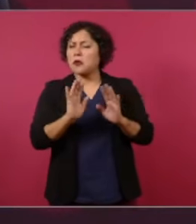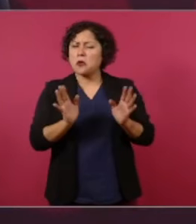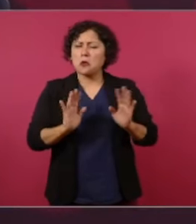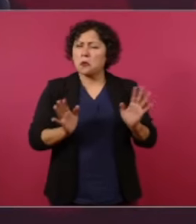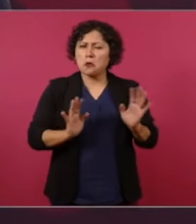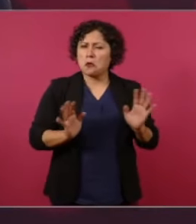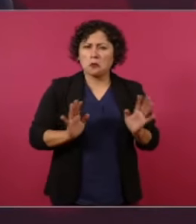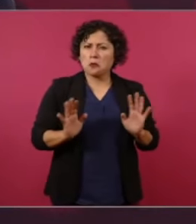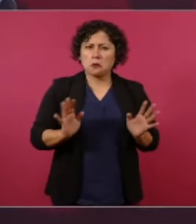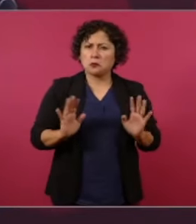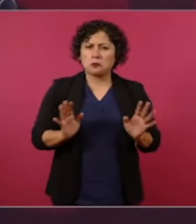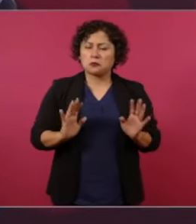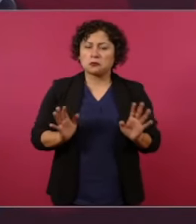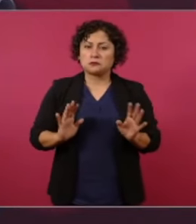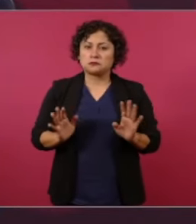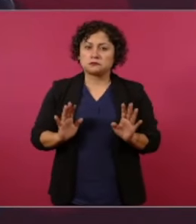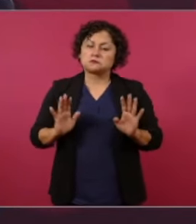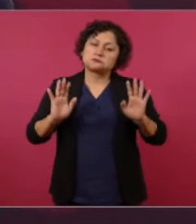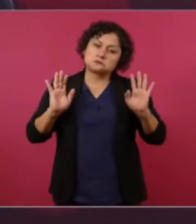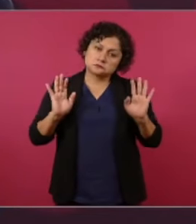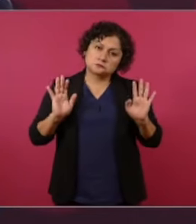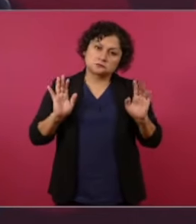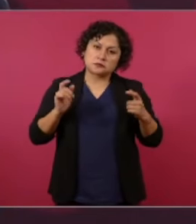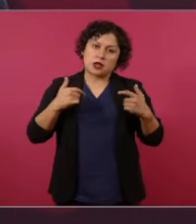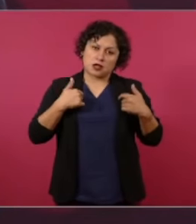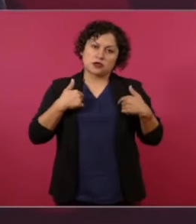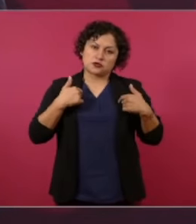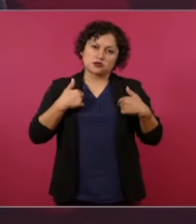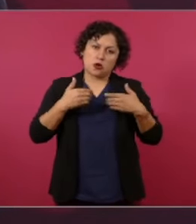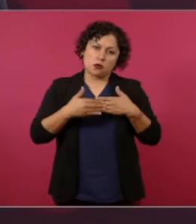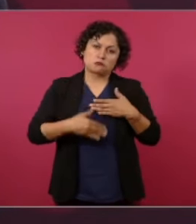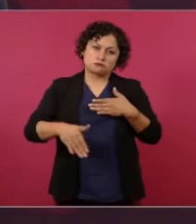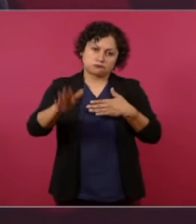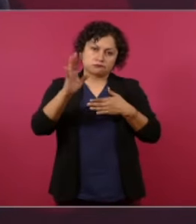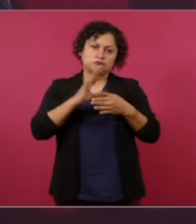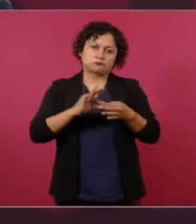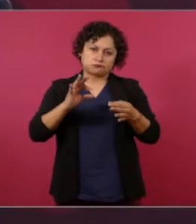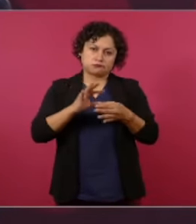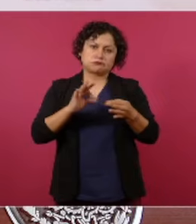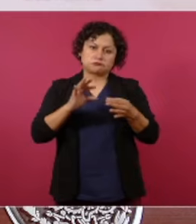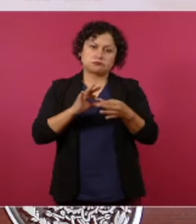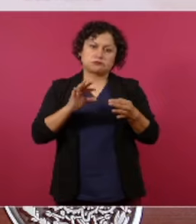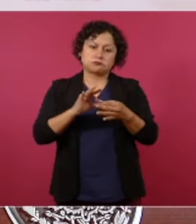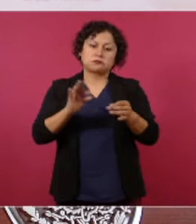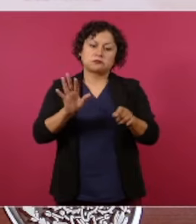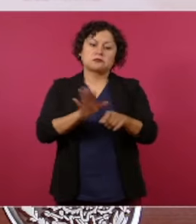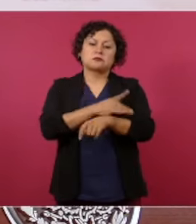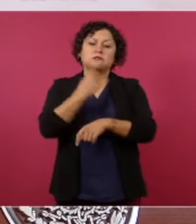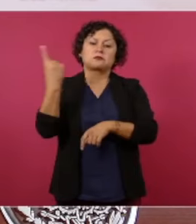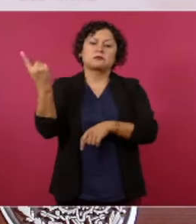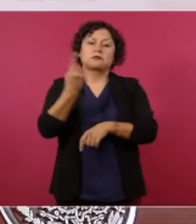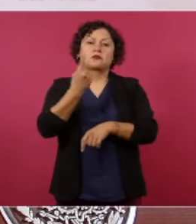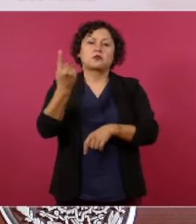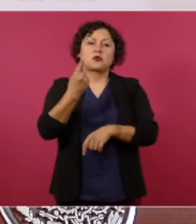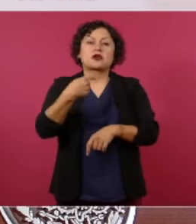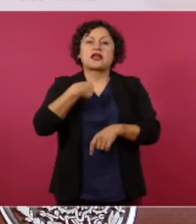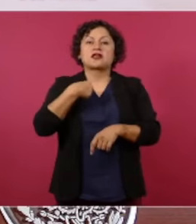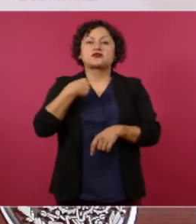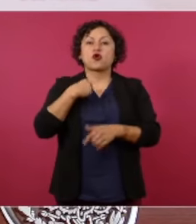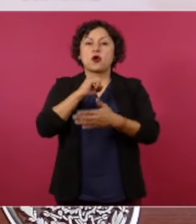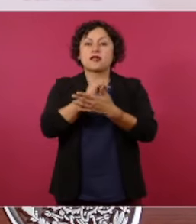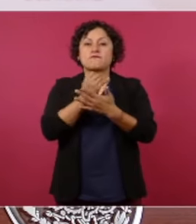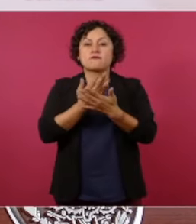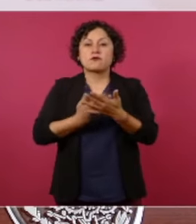todavía falta que yo hable de eso, porque todavía no nos estamos yendo,